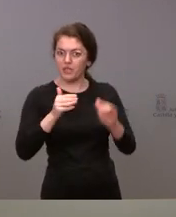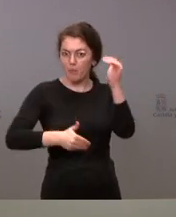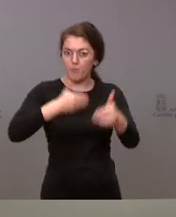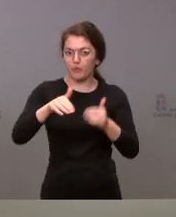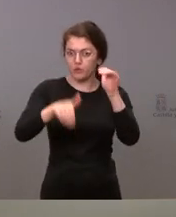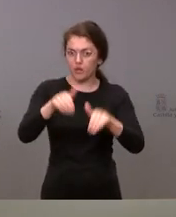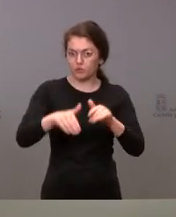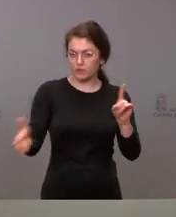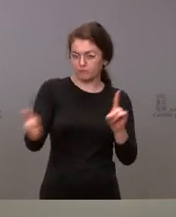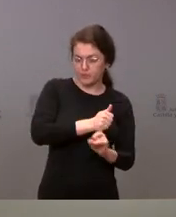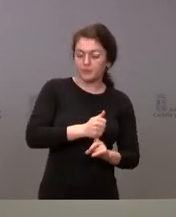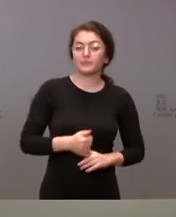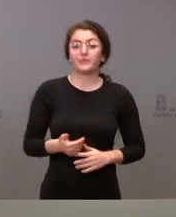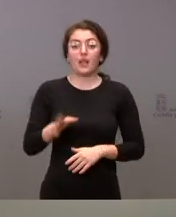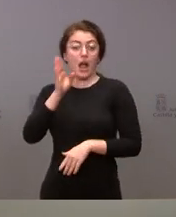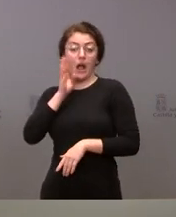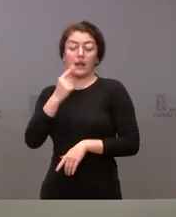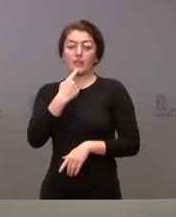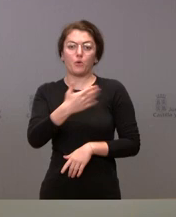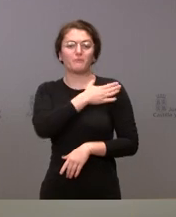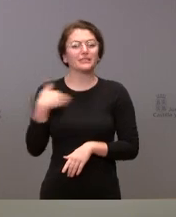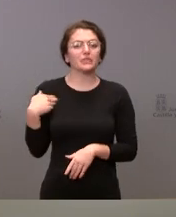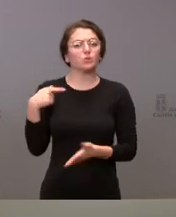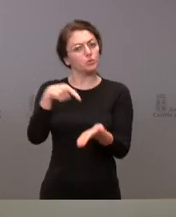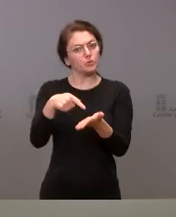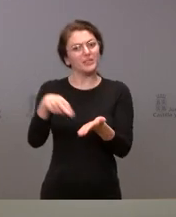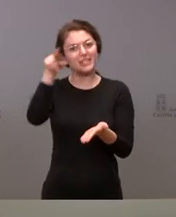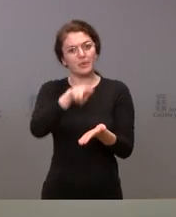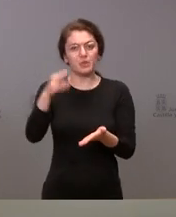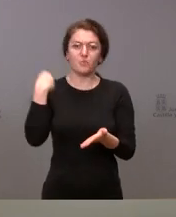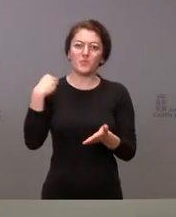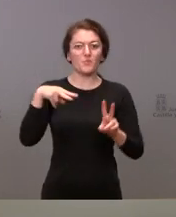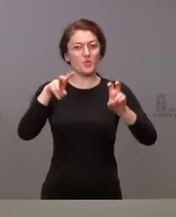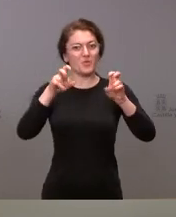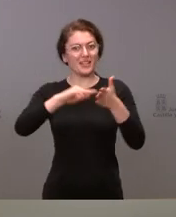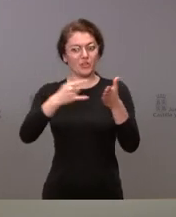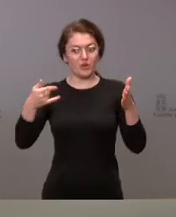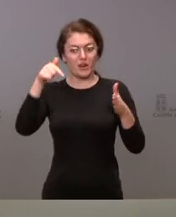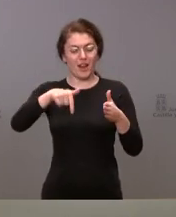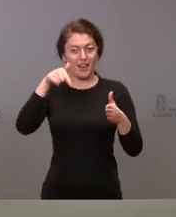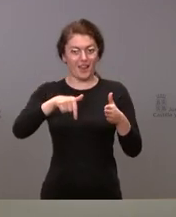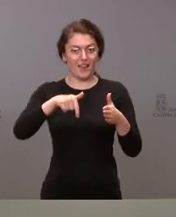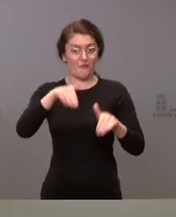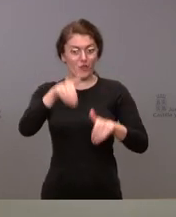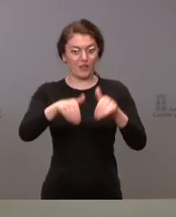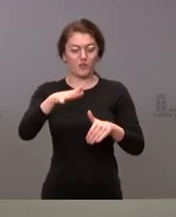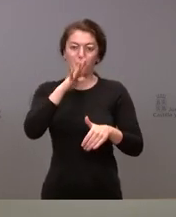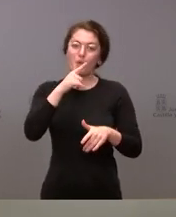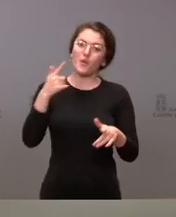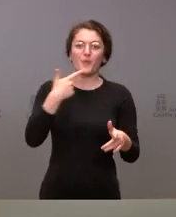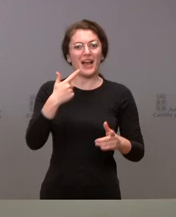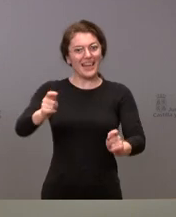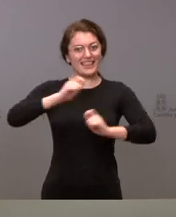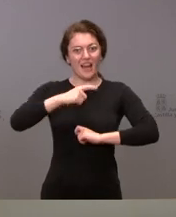Lo decía anteriormente, pero quiero subrayar esa novedad tecnológica de la jornada electoral que va a permitir agilizar